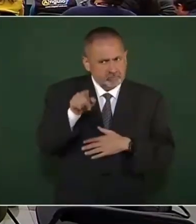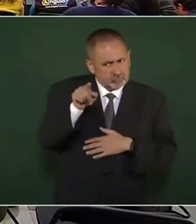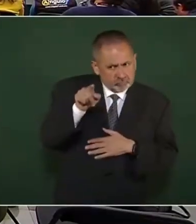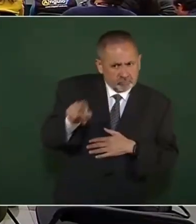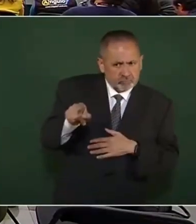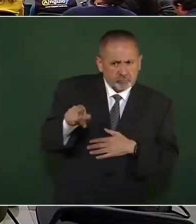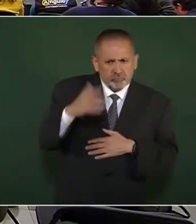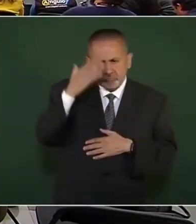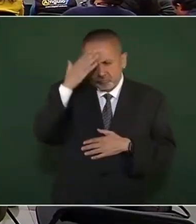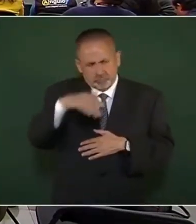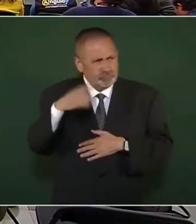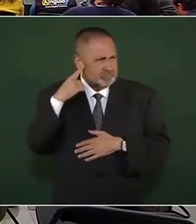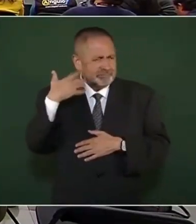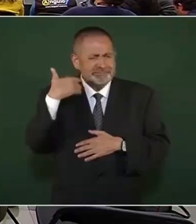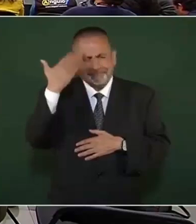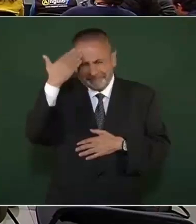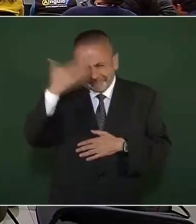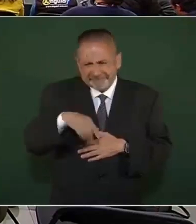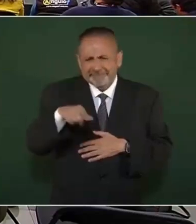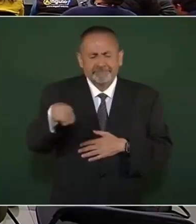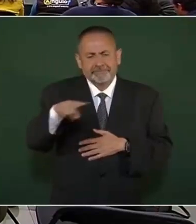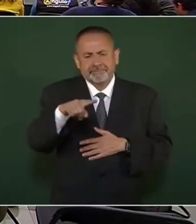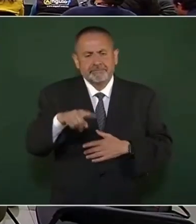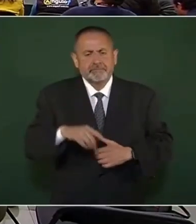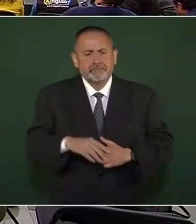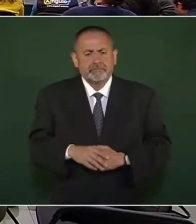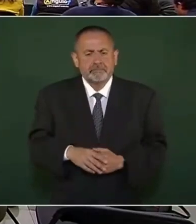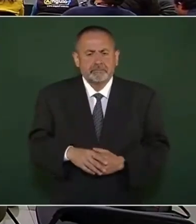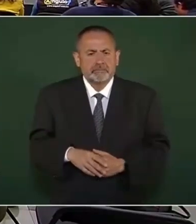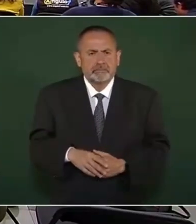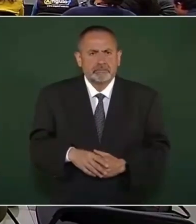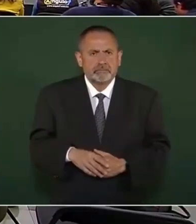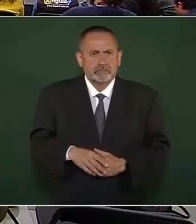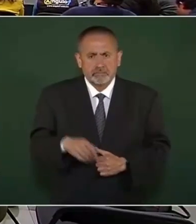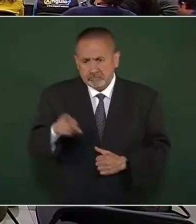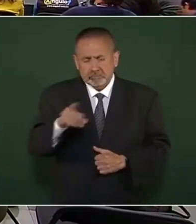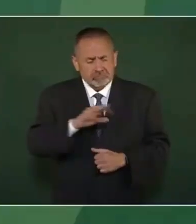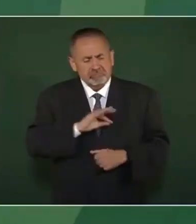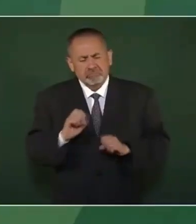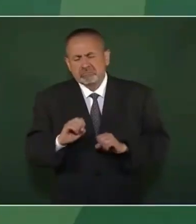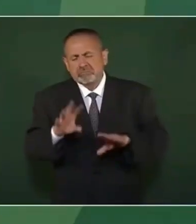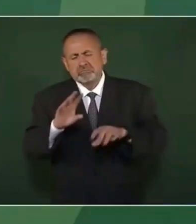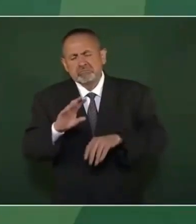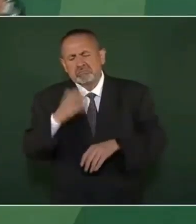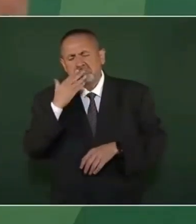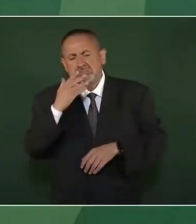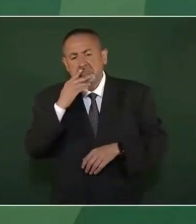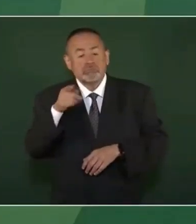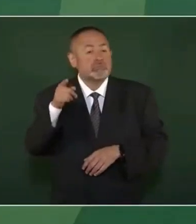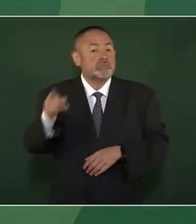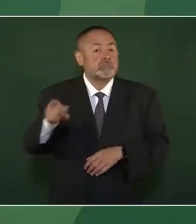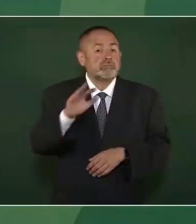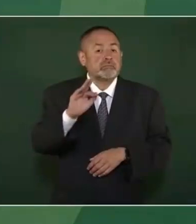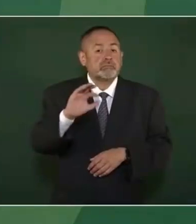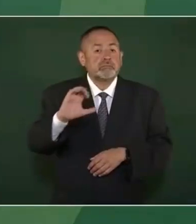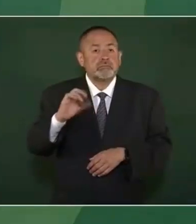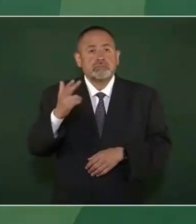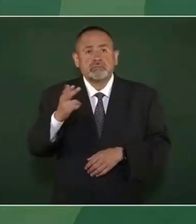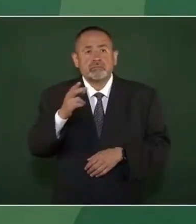sabes de esto, y lo permites, y él contesta.